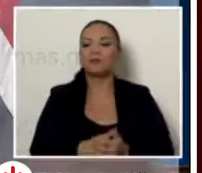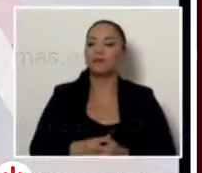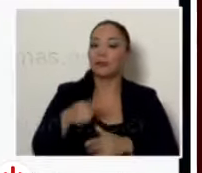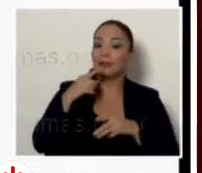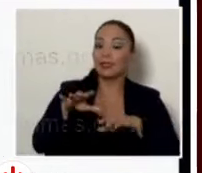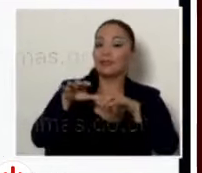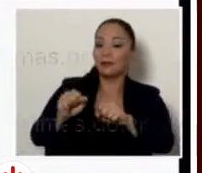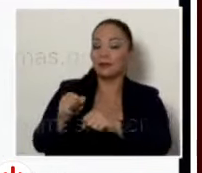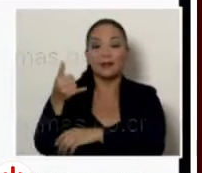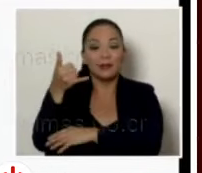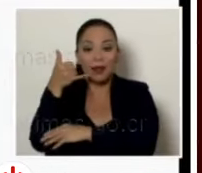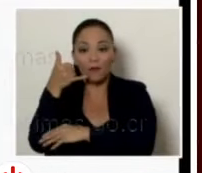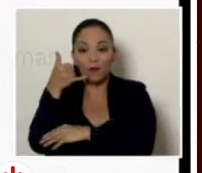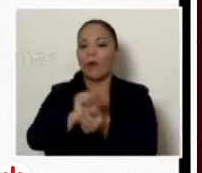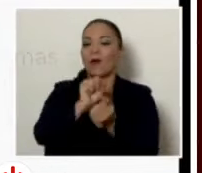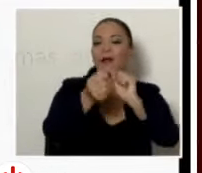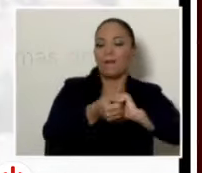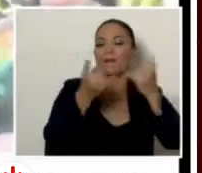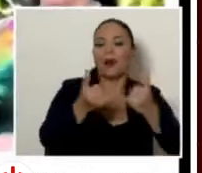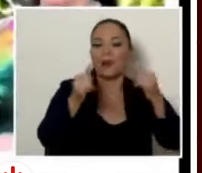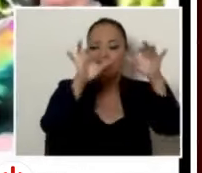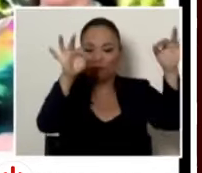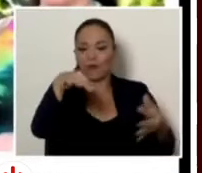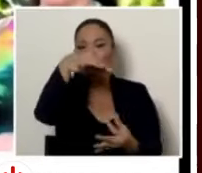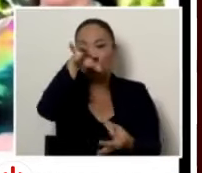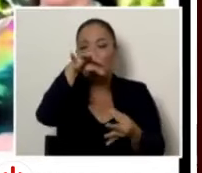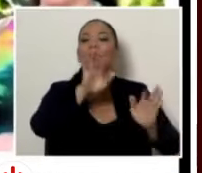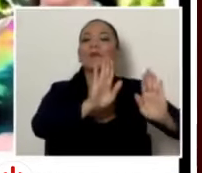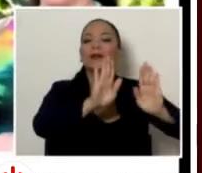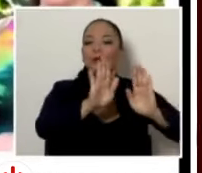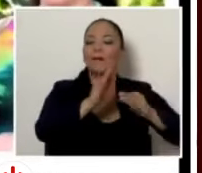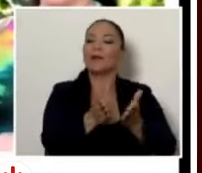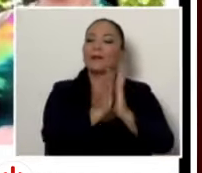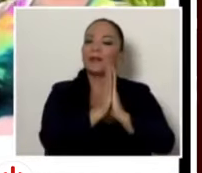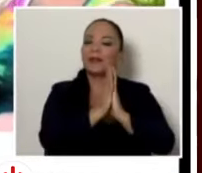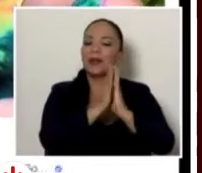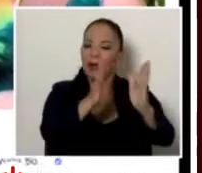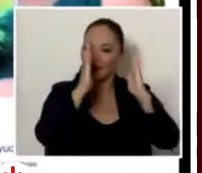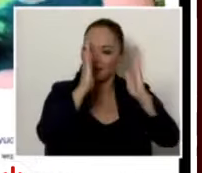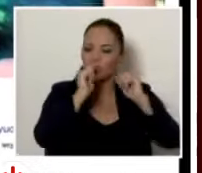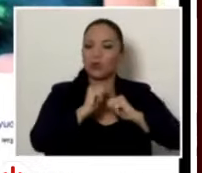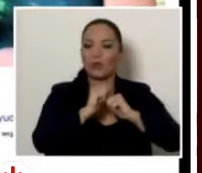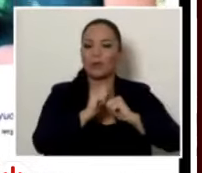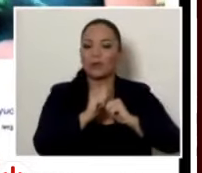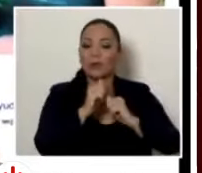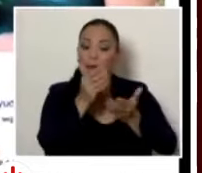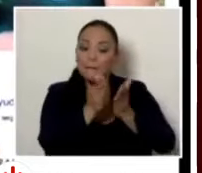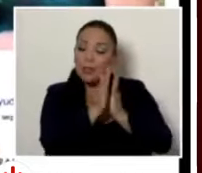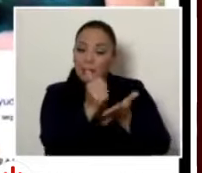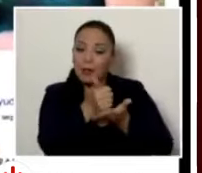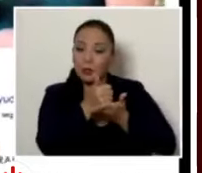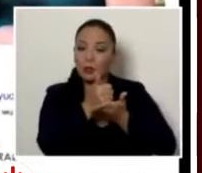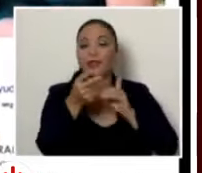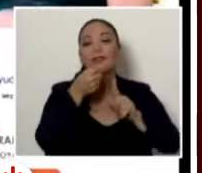citas por teléfono a la implementación de un formulario virtual para solicitar atención y acceder a los subsidios y programas del